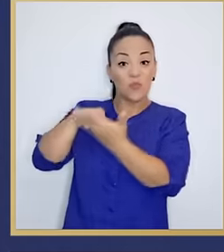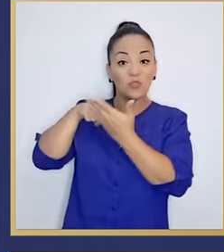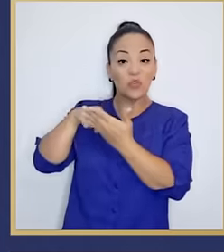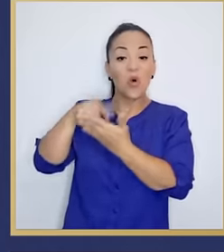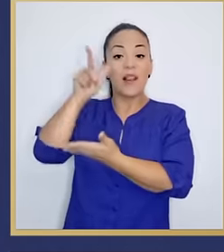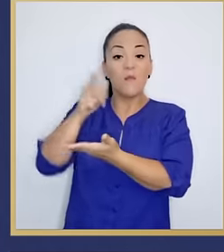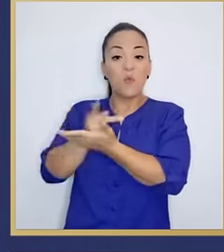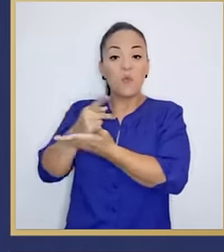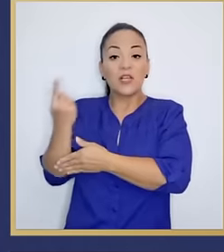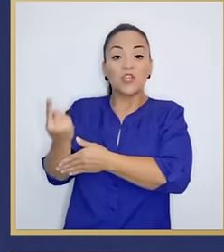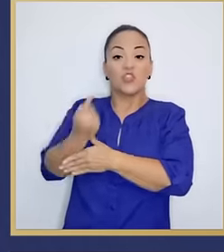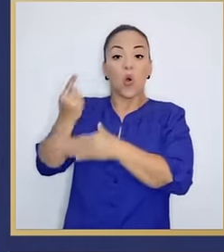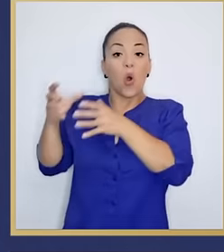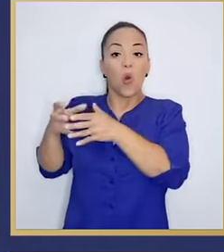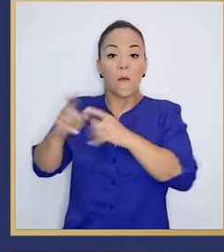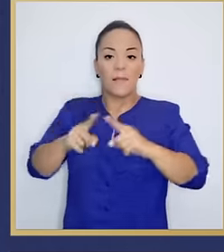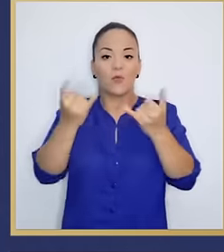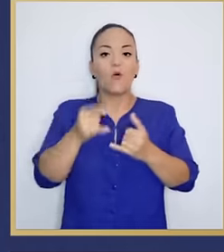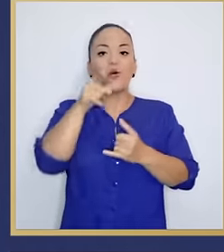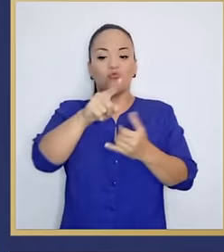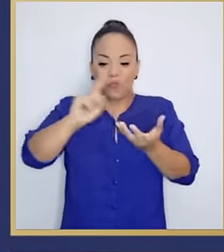usted ha venido a pelear con nosotros.